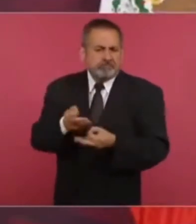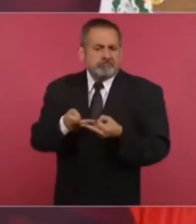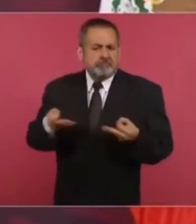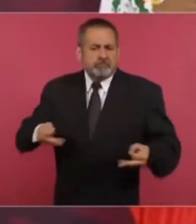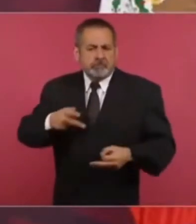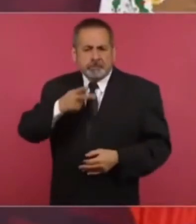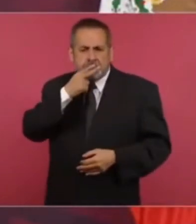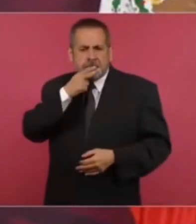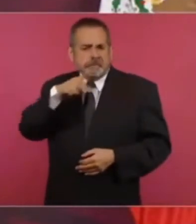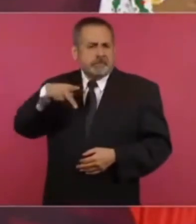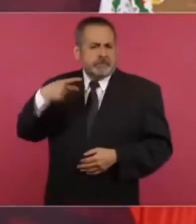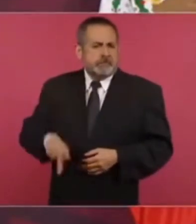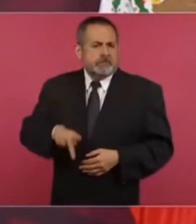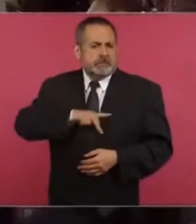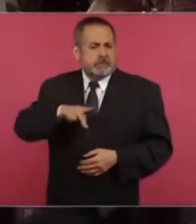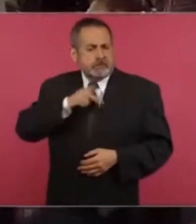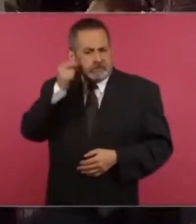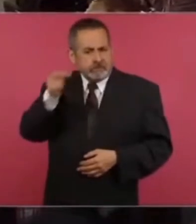territorio